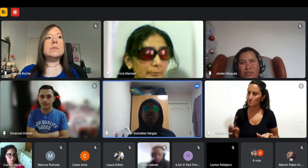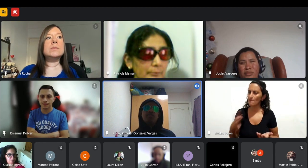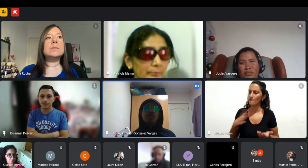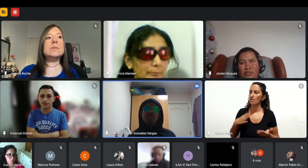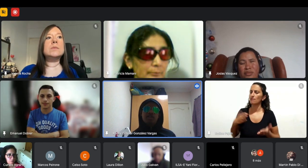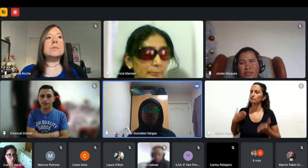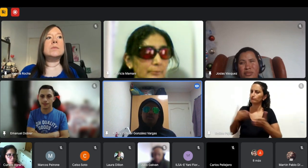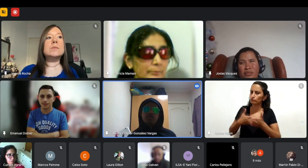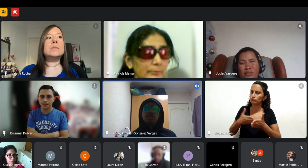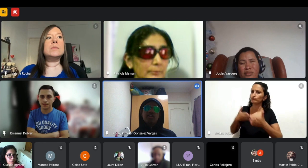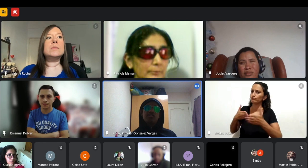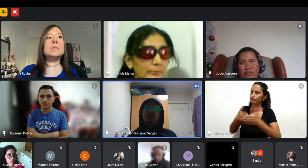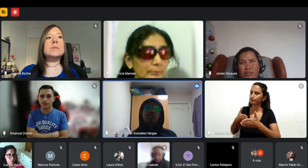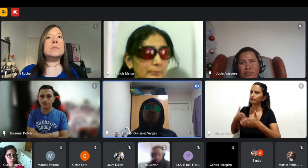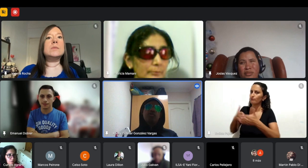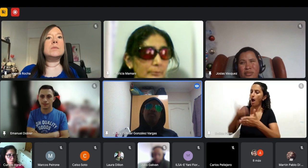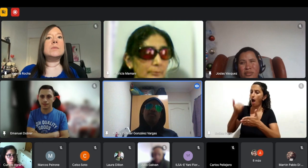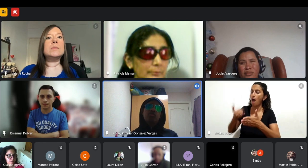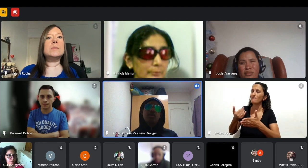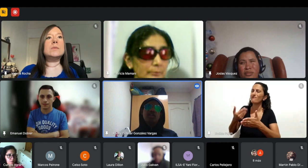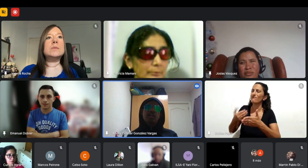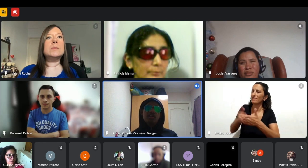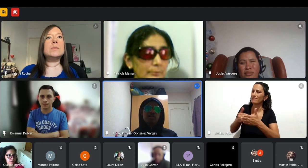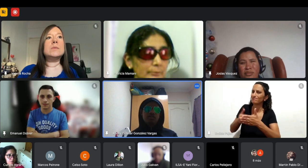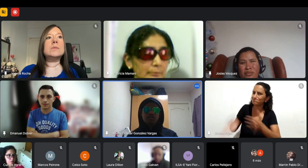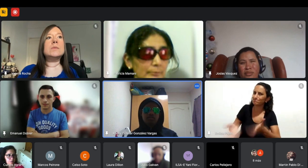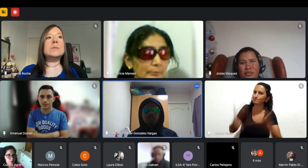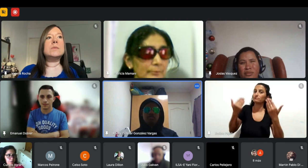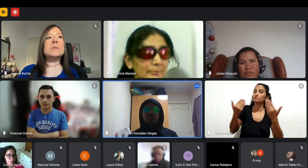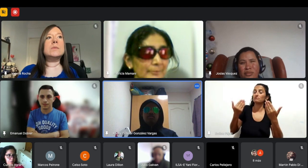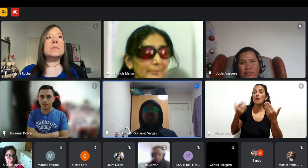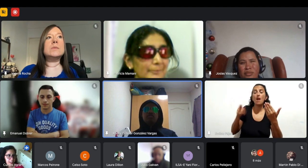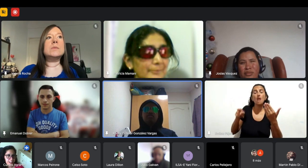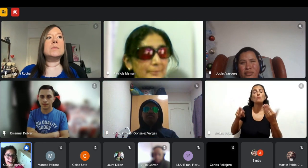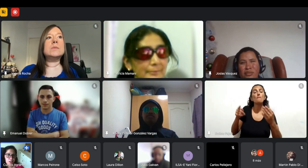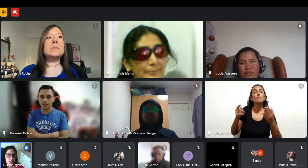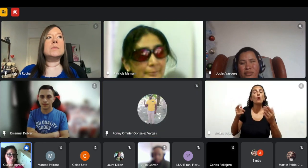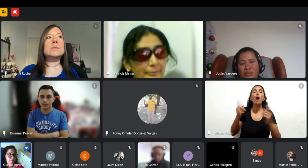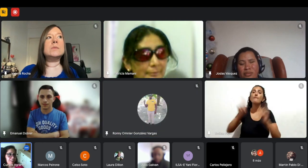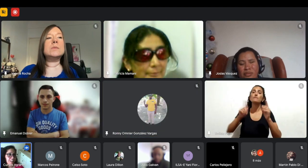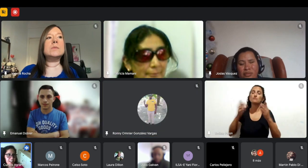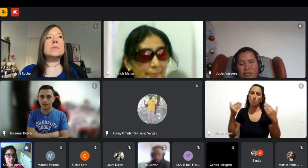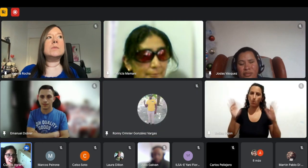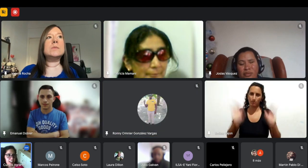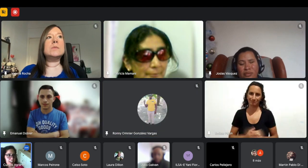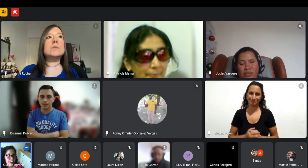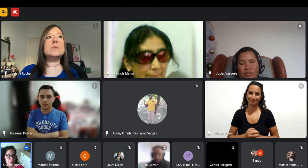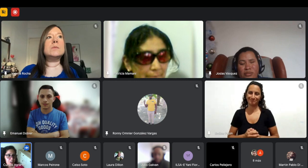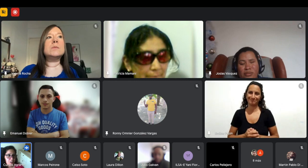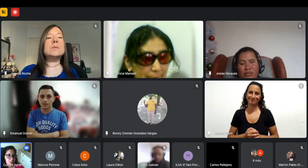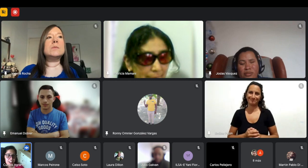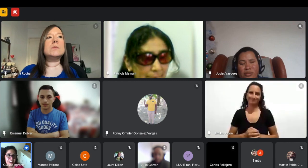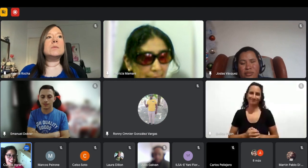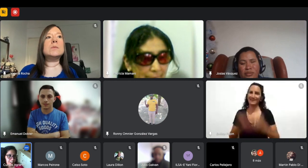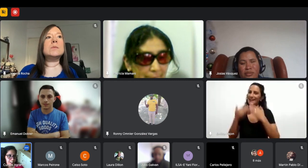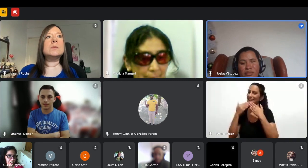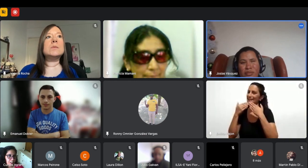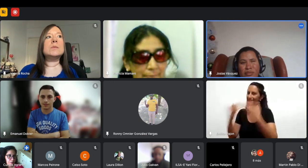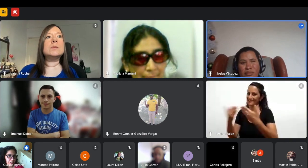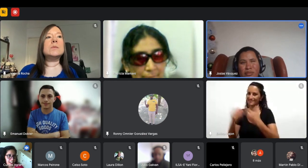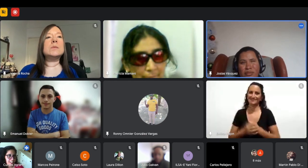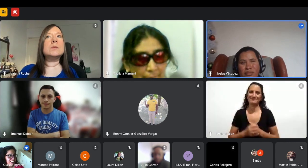se puede no es que sea una imposibilidad gracias Ronnie gracias Josías